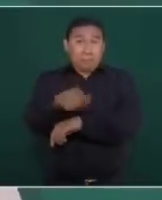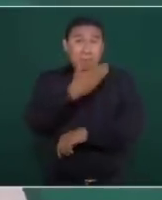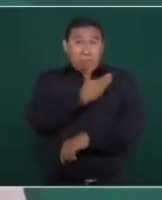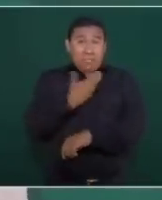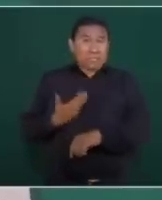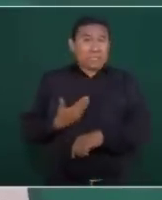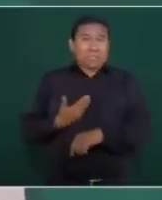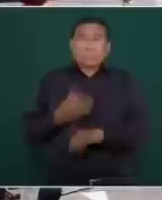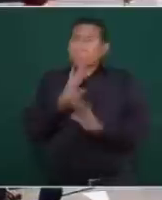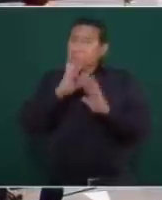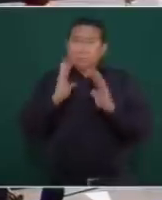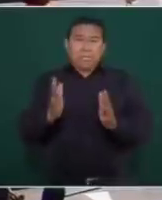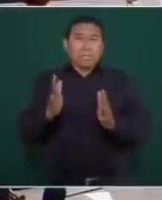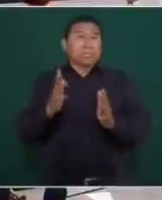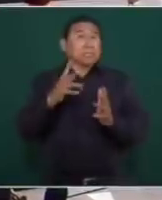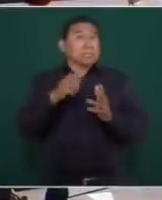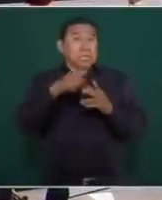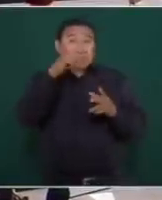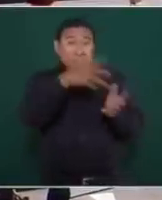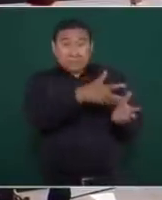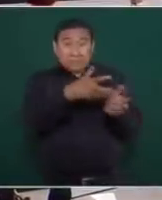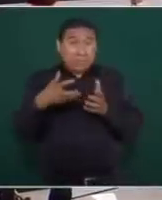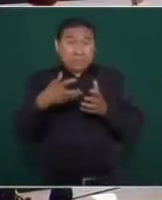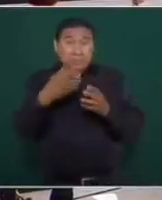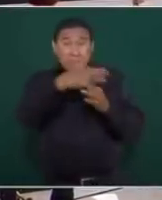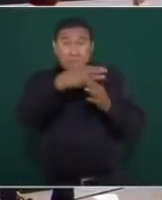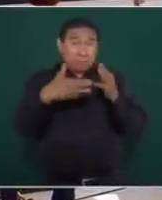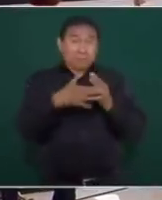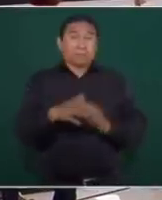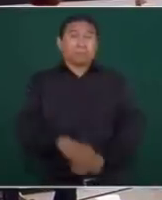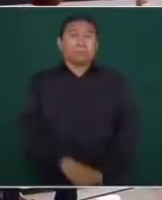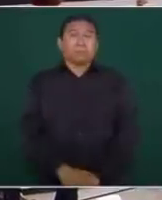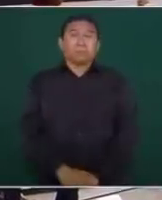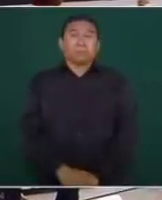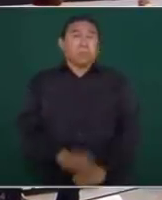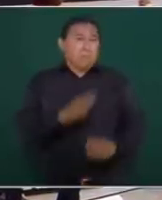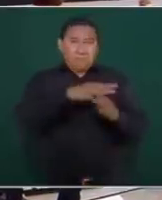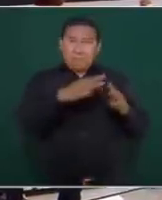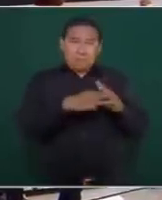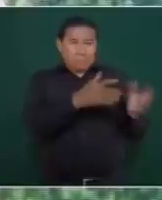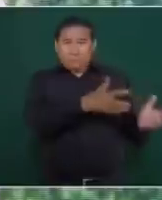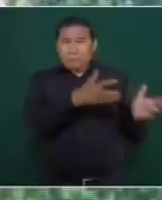no iban ya a poder sacar material